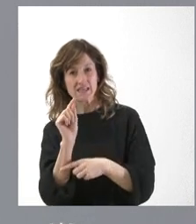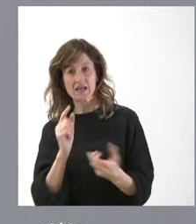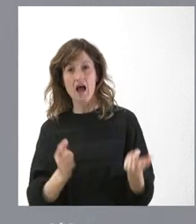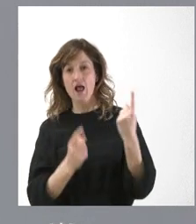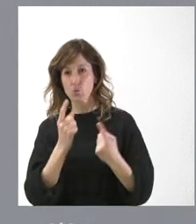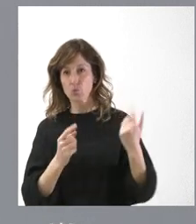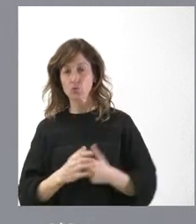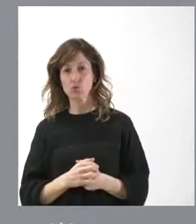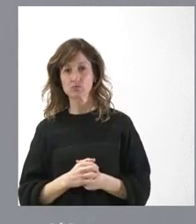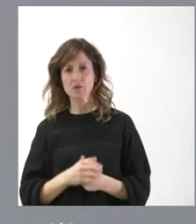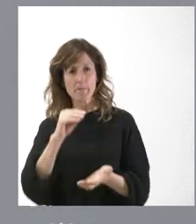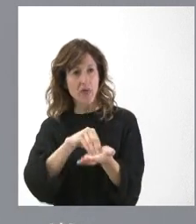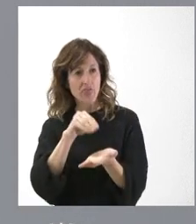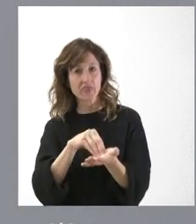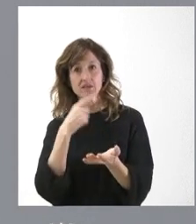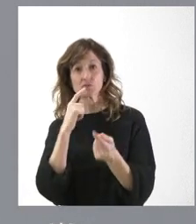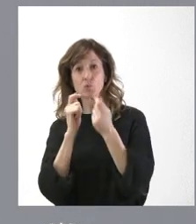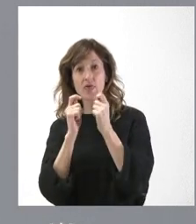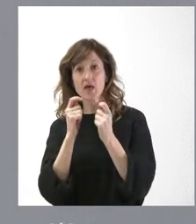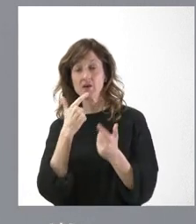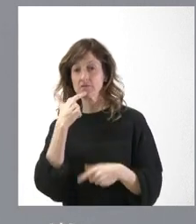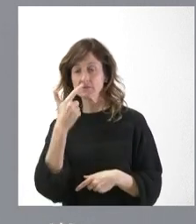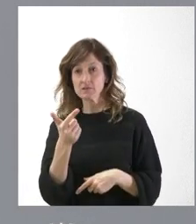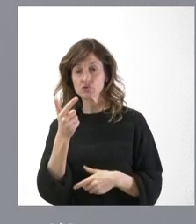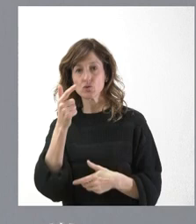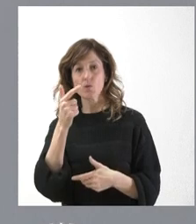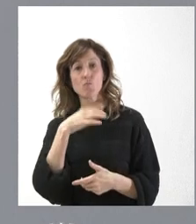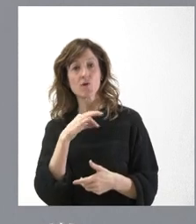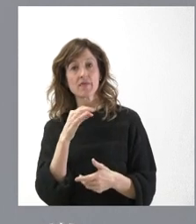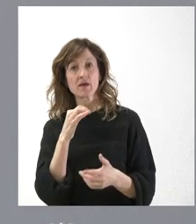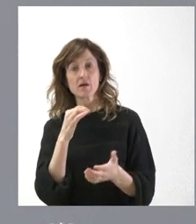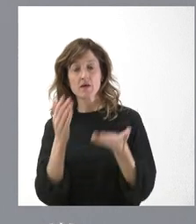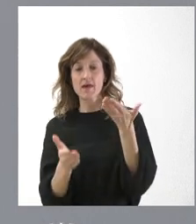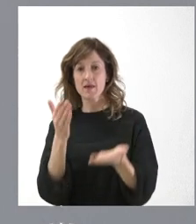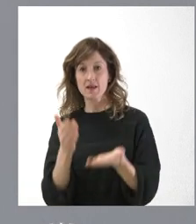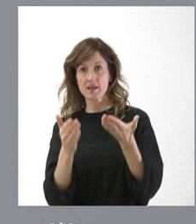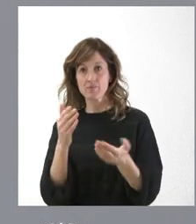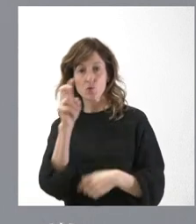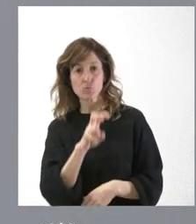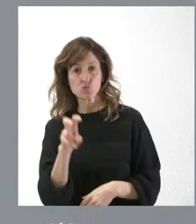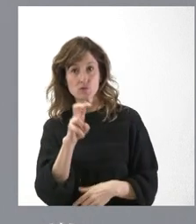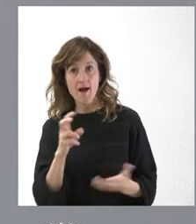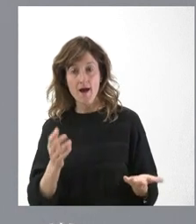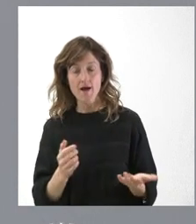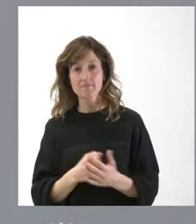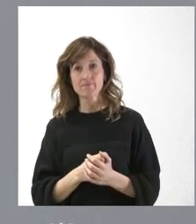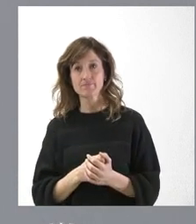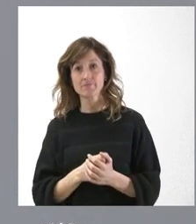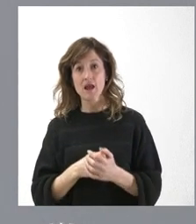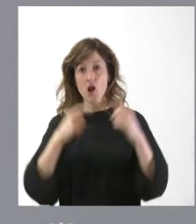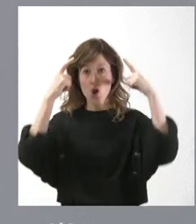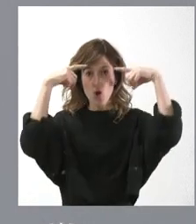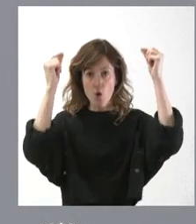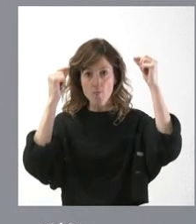¿Cuántas veces en esta rueda de prensa hemos tenido que insistir que se puede buscar un punto de equilibrio entre el lobo y la